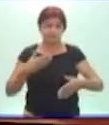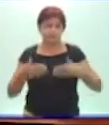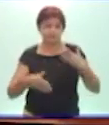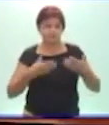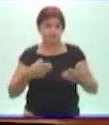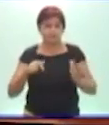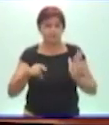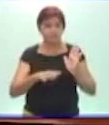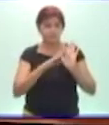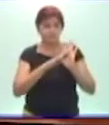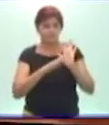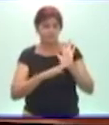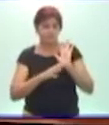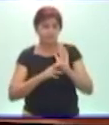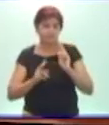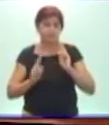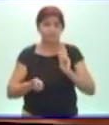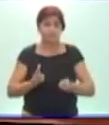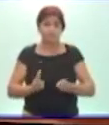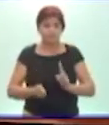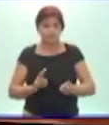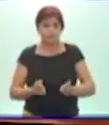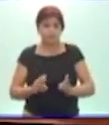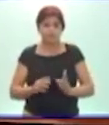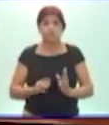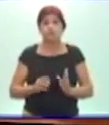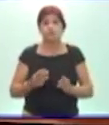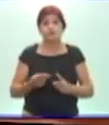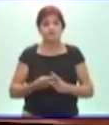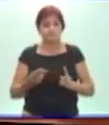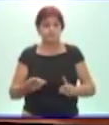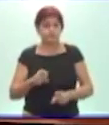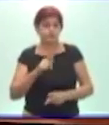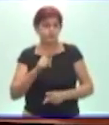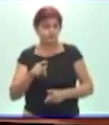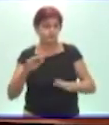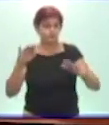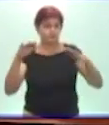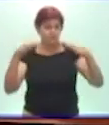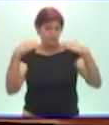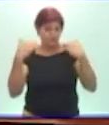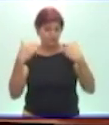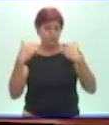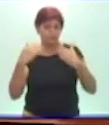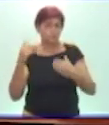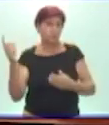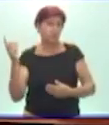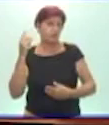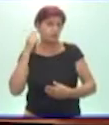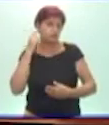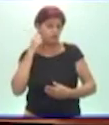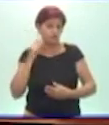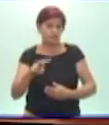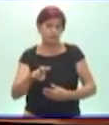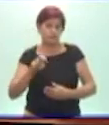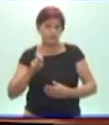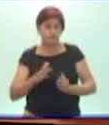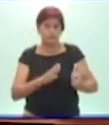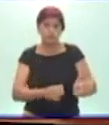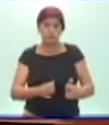programa de orientaciones para que ustedes se sientan atendidas y escuchadas en esta nueva etapa.